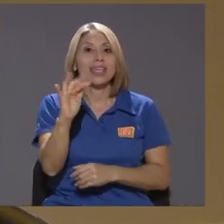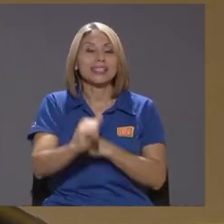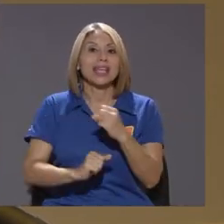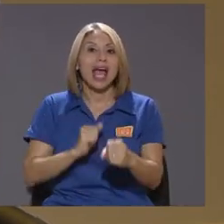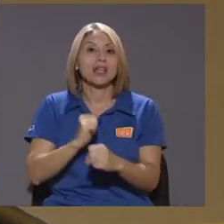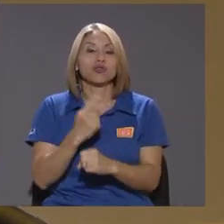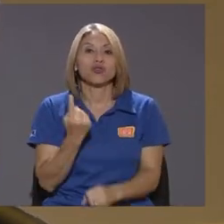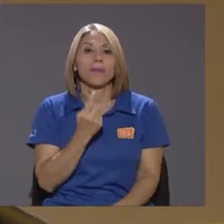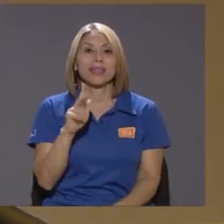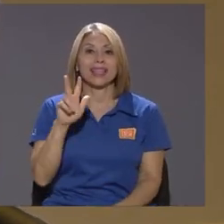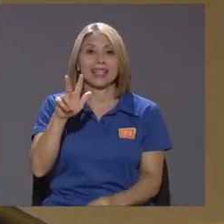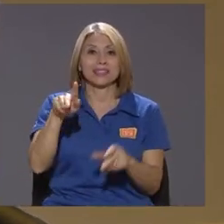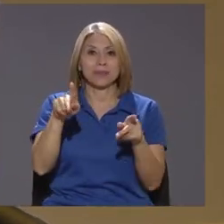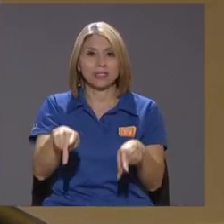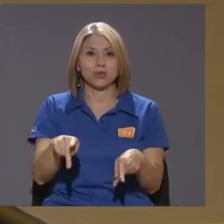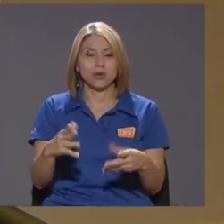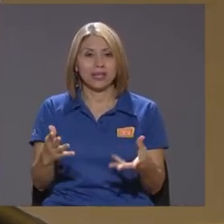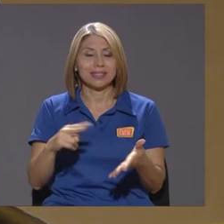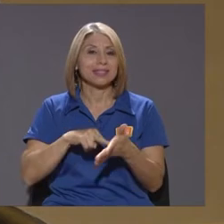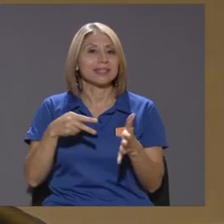o sea que la cantidad de gente